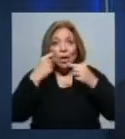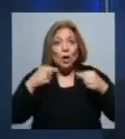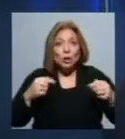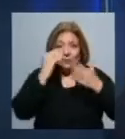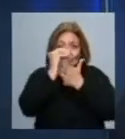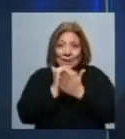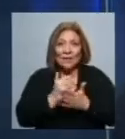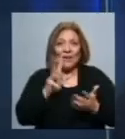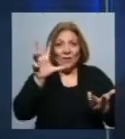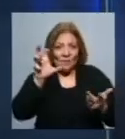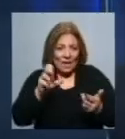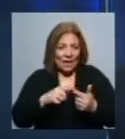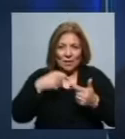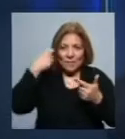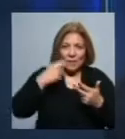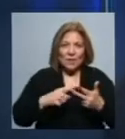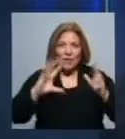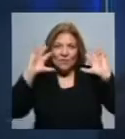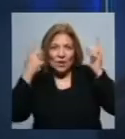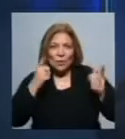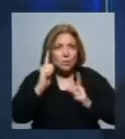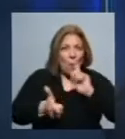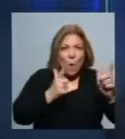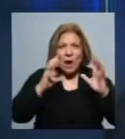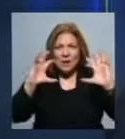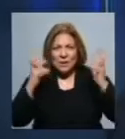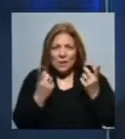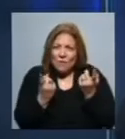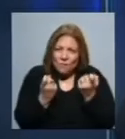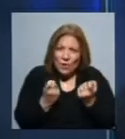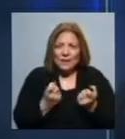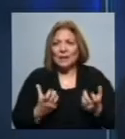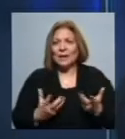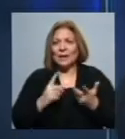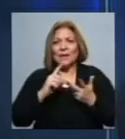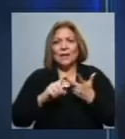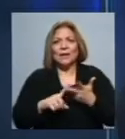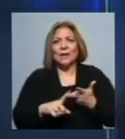tienen que ver con pornografía, con violencia truculenta o violencia extrema,